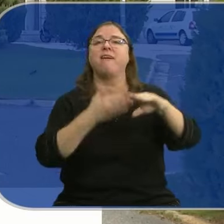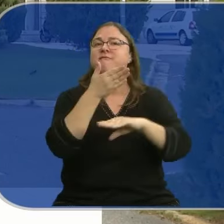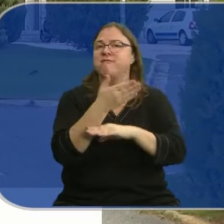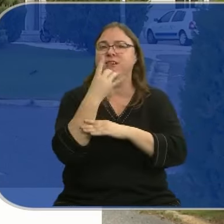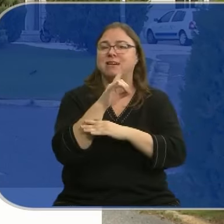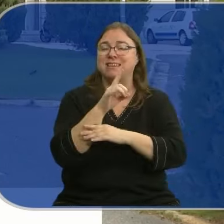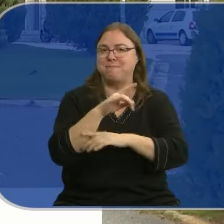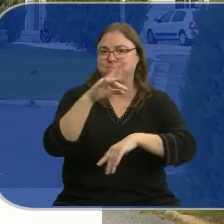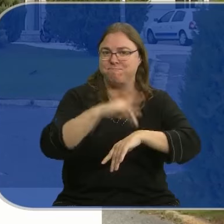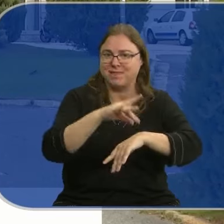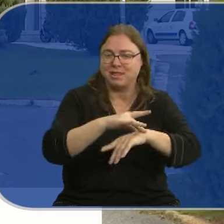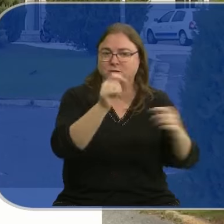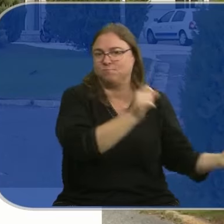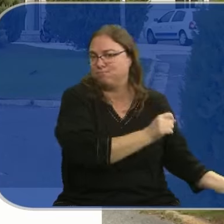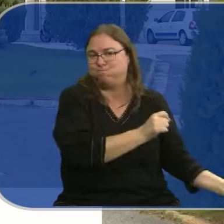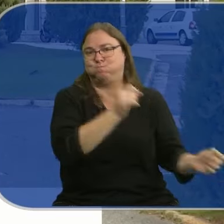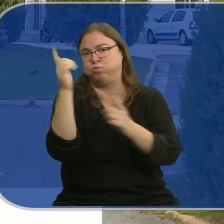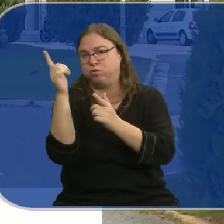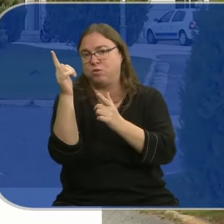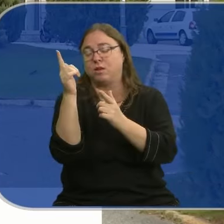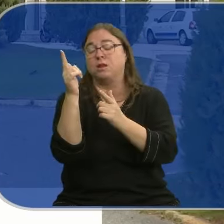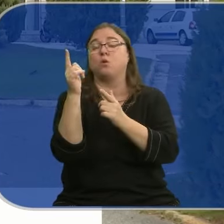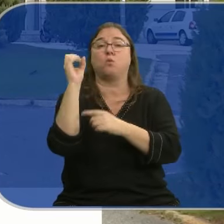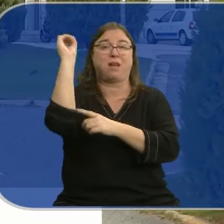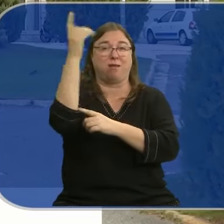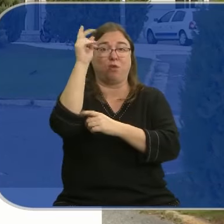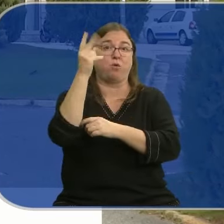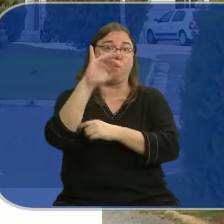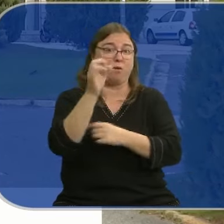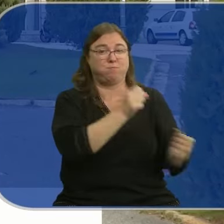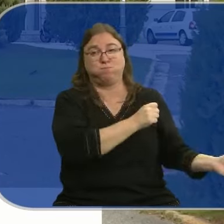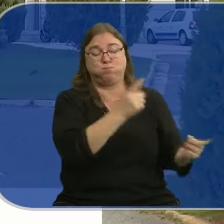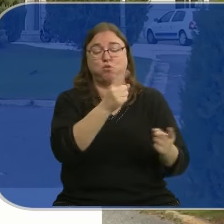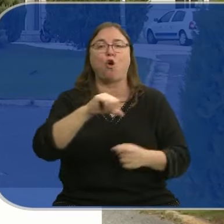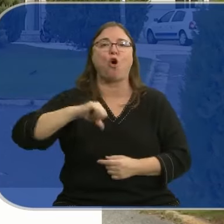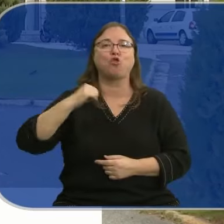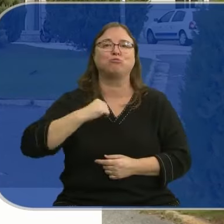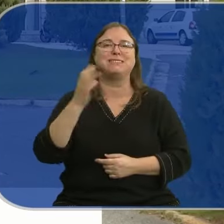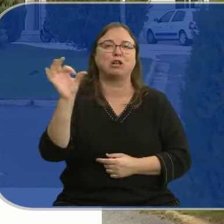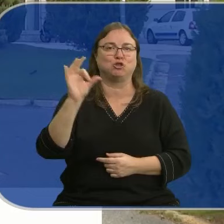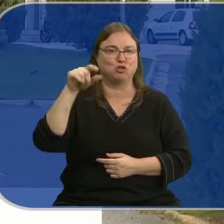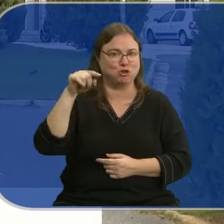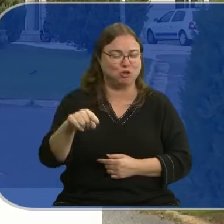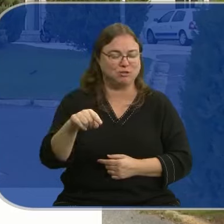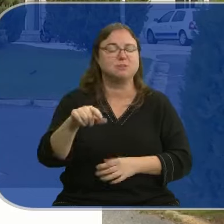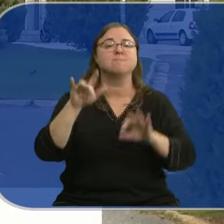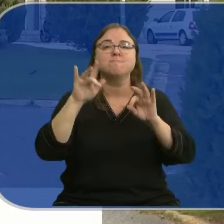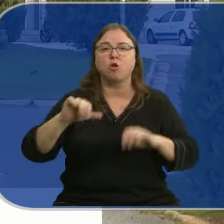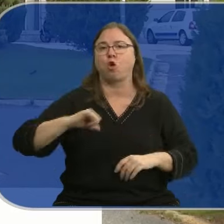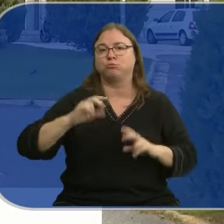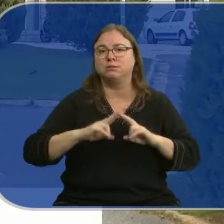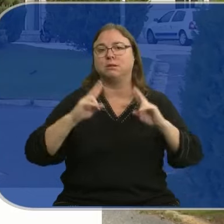los efectivos sanitarios han trasladado a la menor en uvimóvil hasta el hospital Nuestra Señora de Sonsoles. Aquí se encuentra